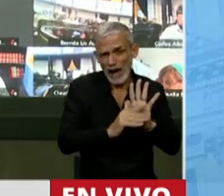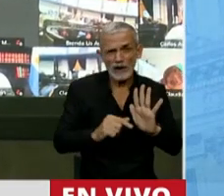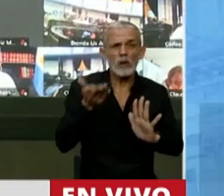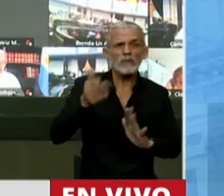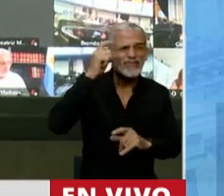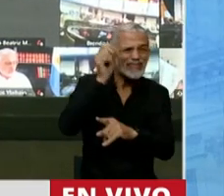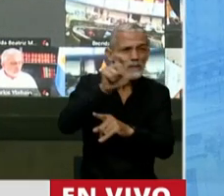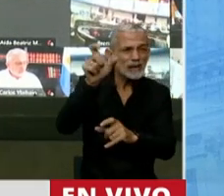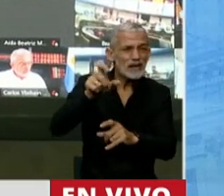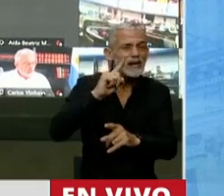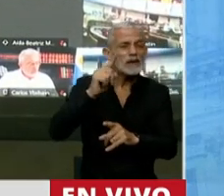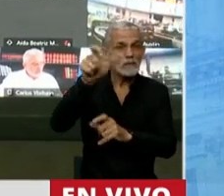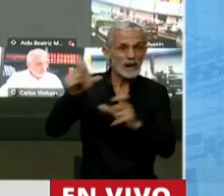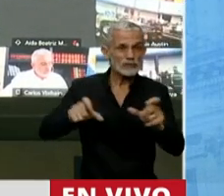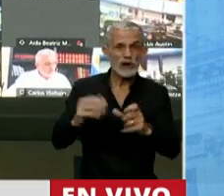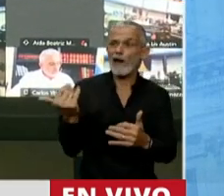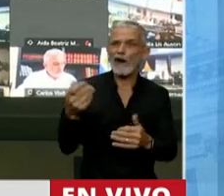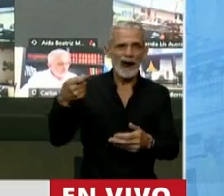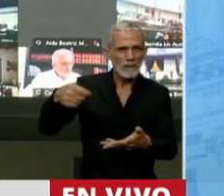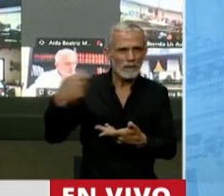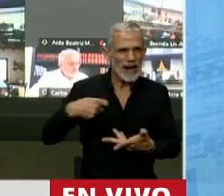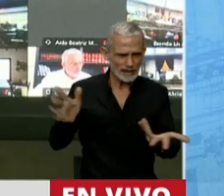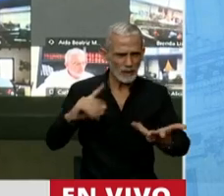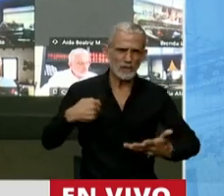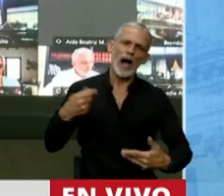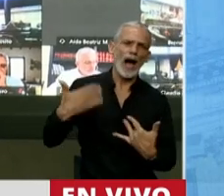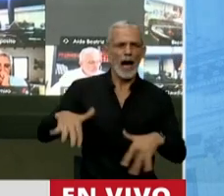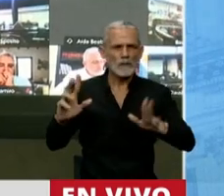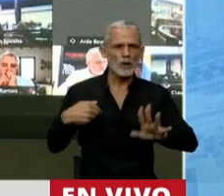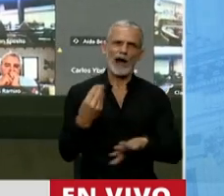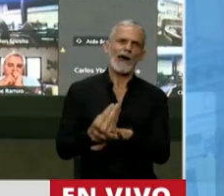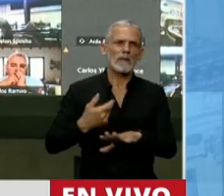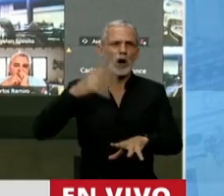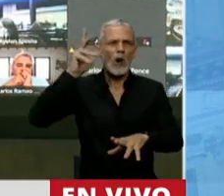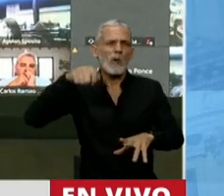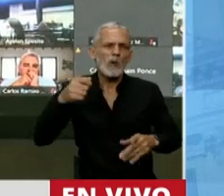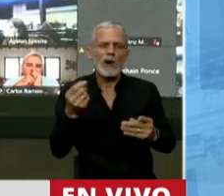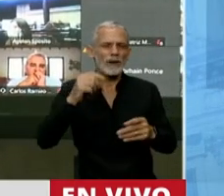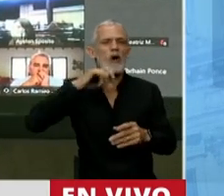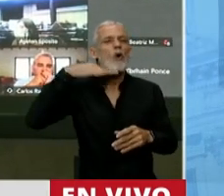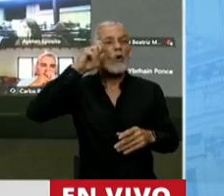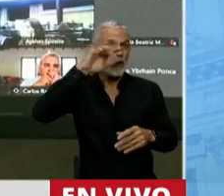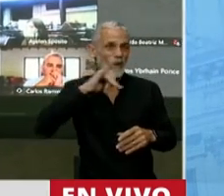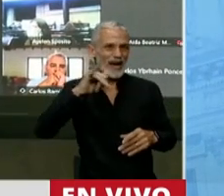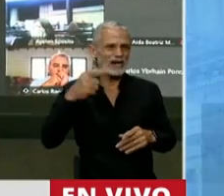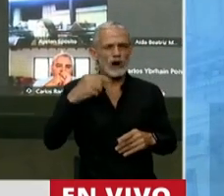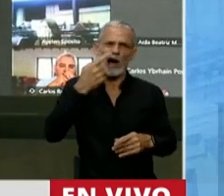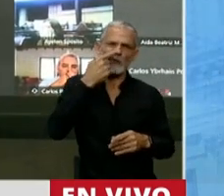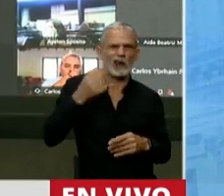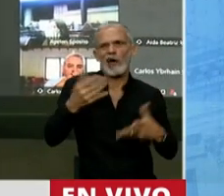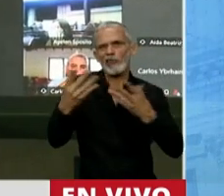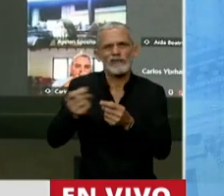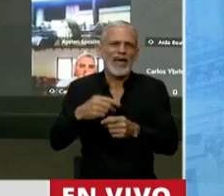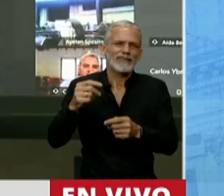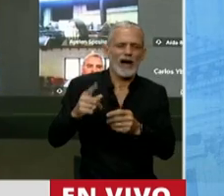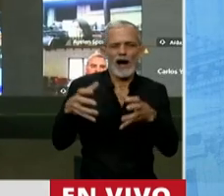mala para esos 10.000. Y no me van a poner a mí, ni me van a correr a mí en representación, juega en representación de los intereses concentrados. No, no, mire, mire,